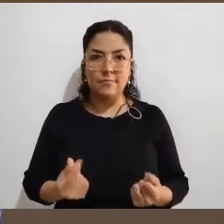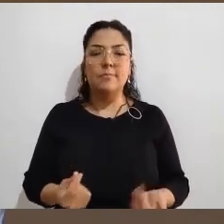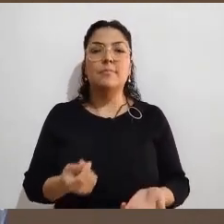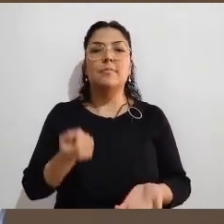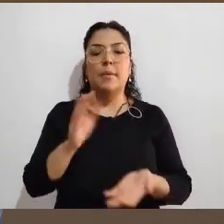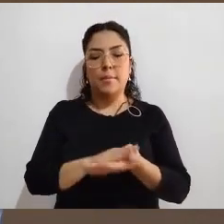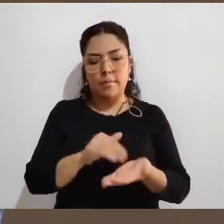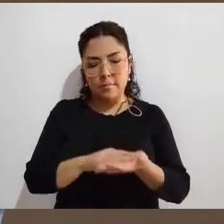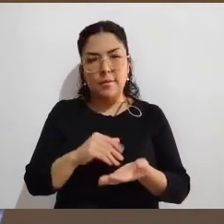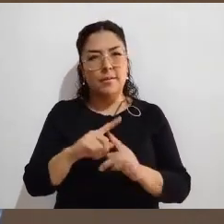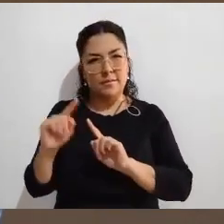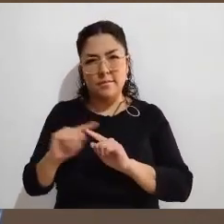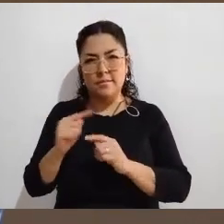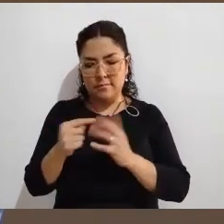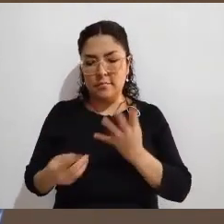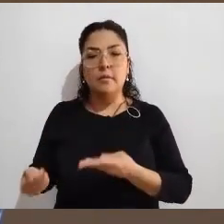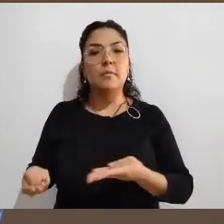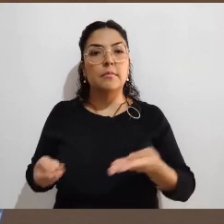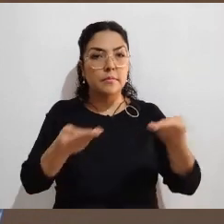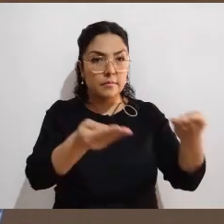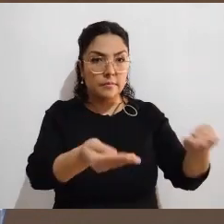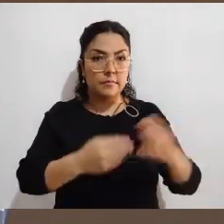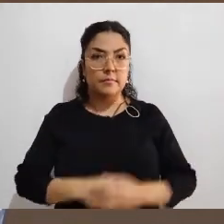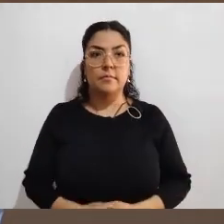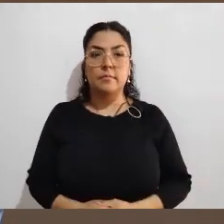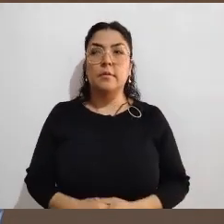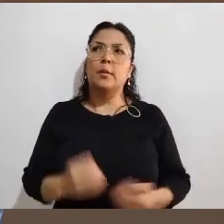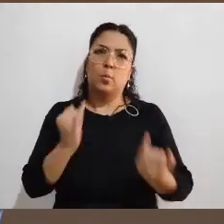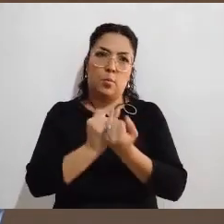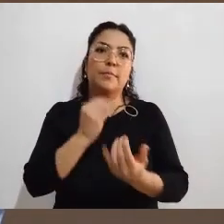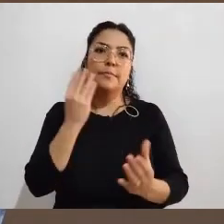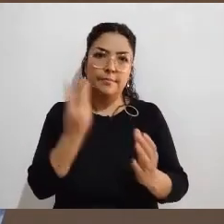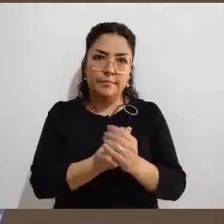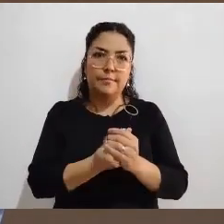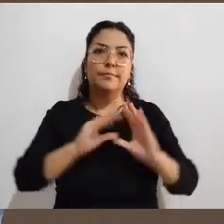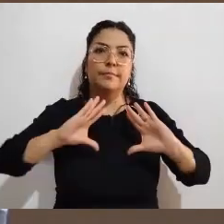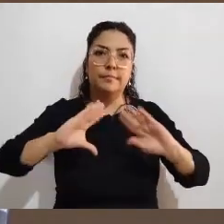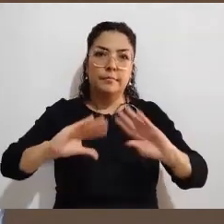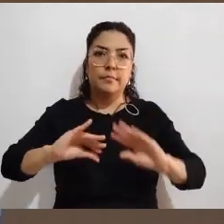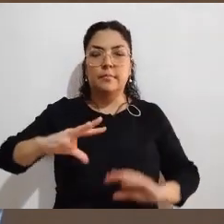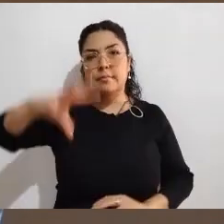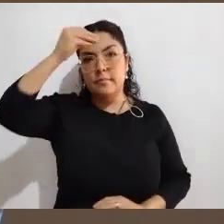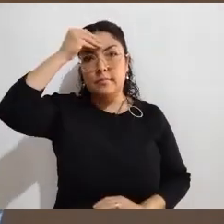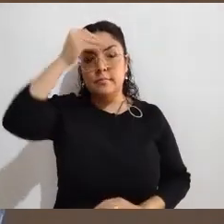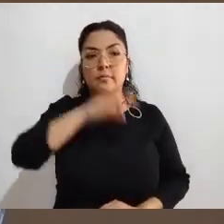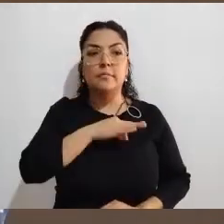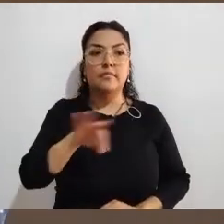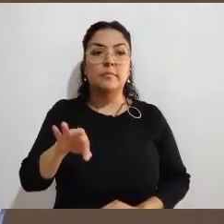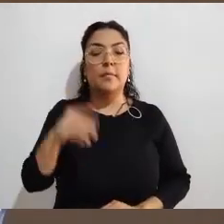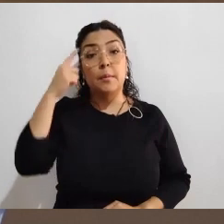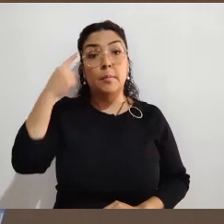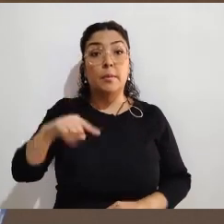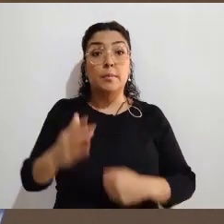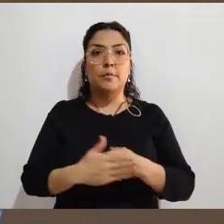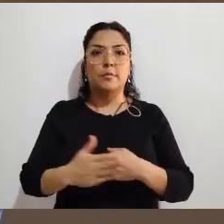tiempo, presenten la documentación que se les pide y presenten también el curso de inducción y de esta manera puedan estar listos